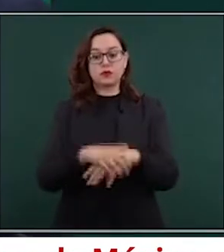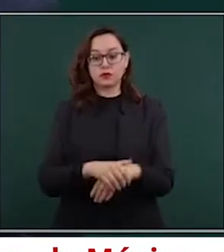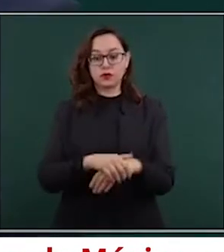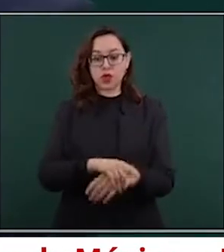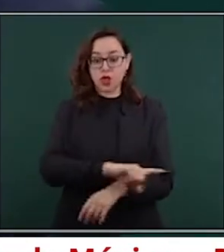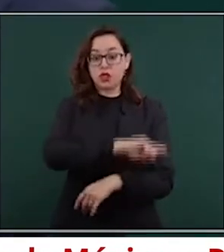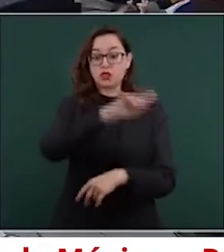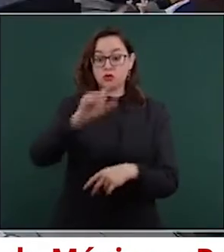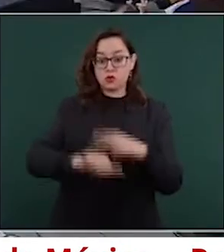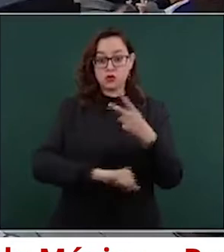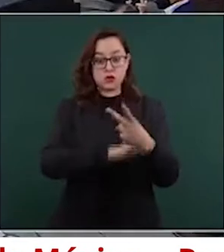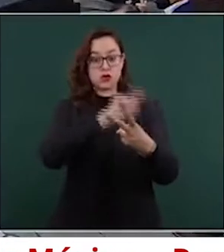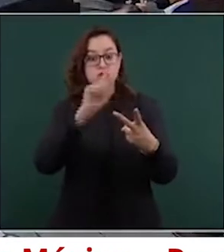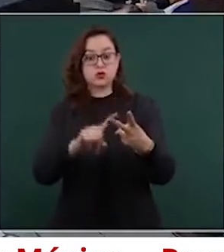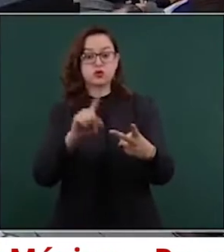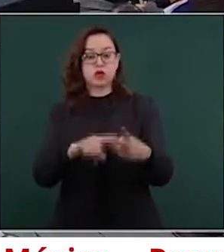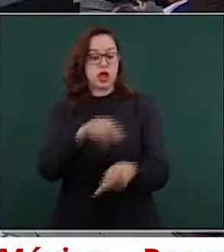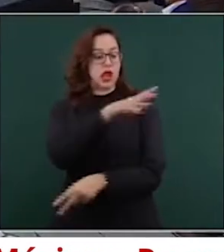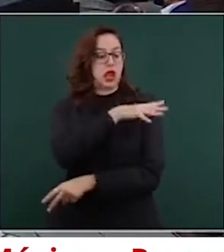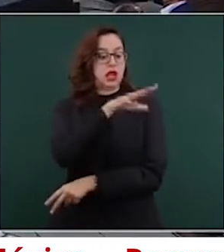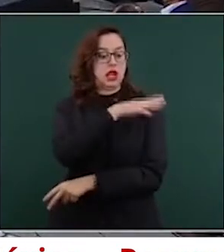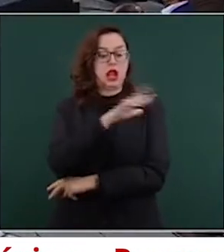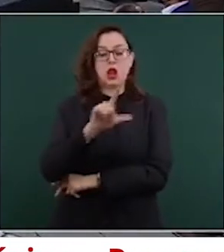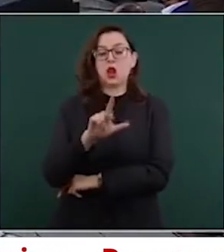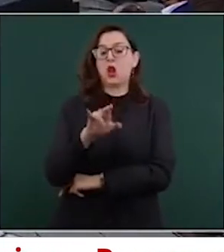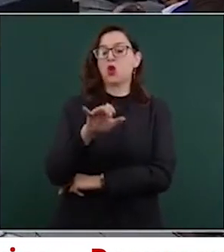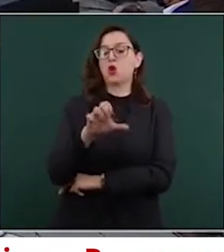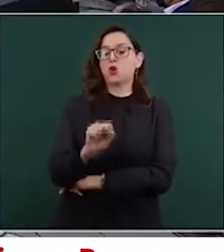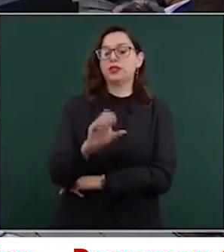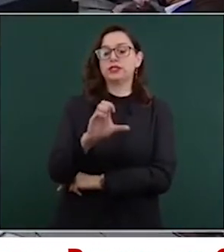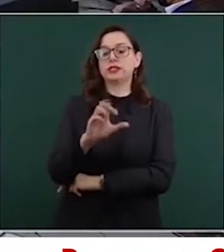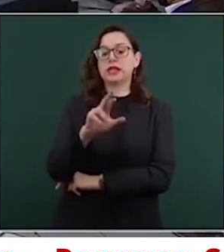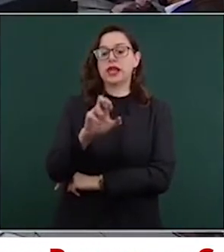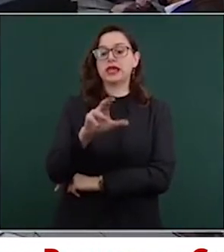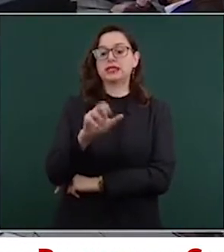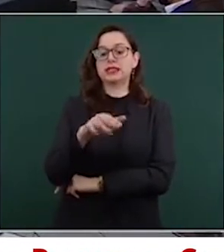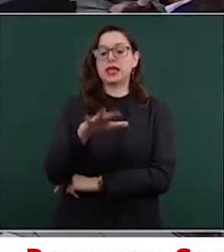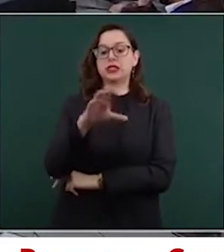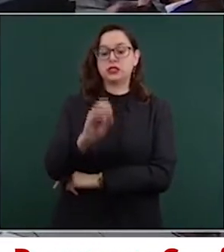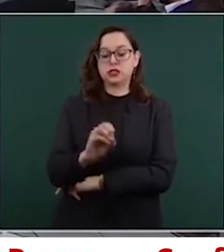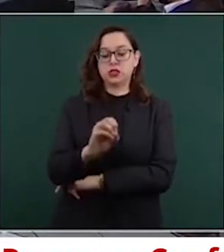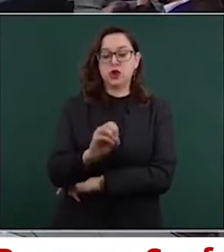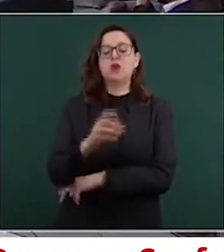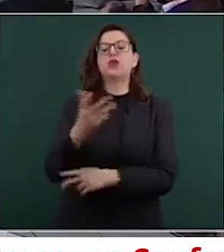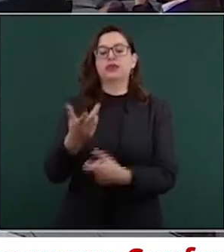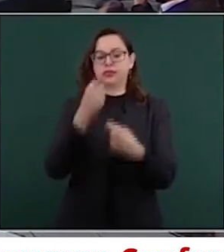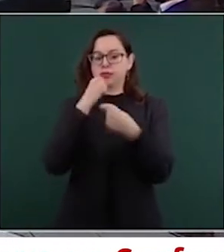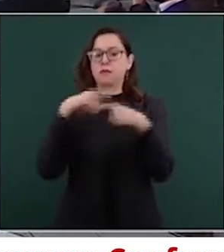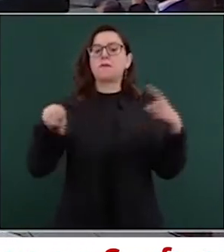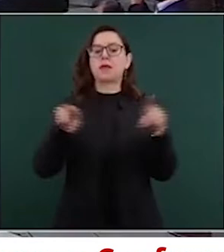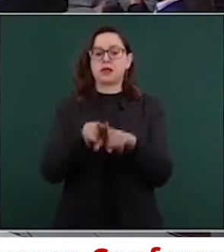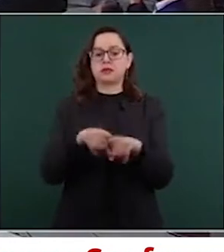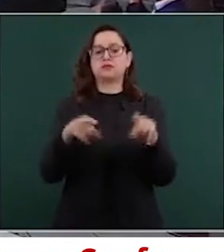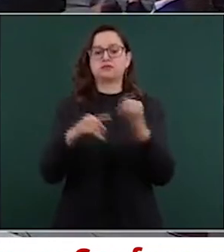Luis Cresencio Sandoval González va también a informar.